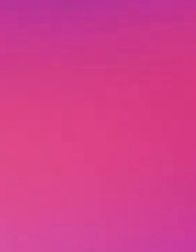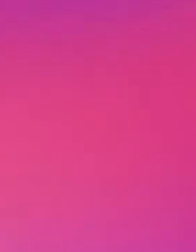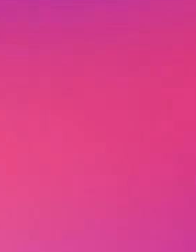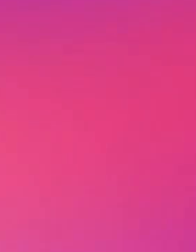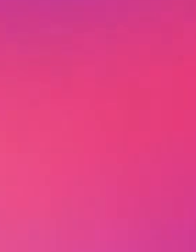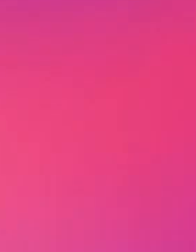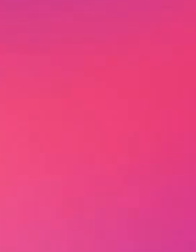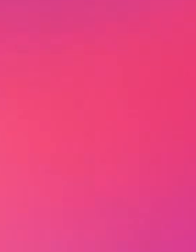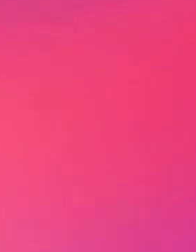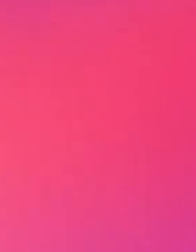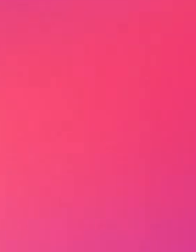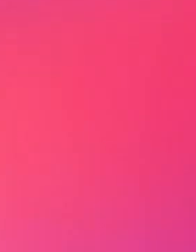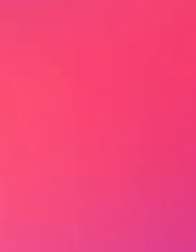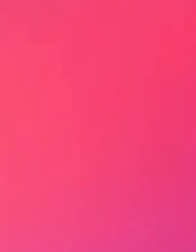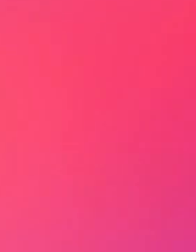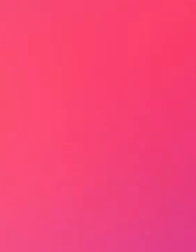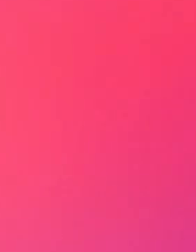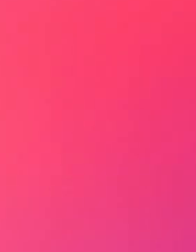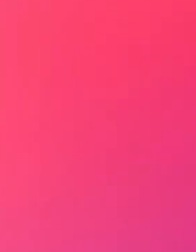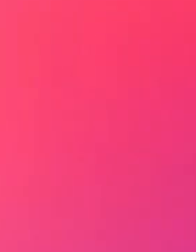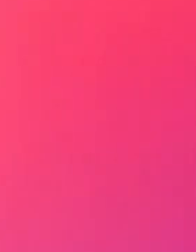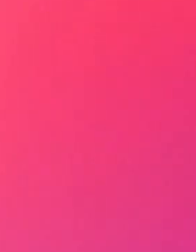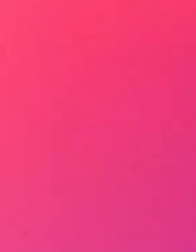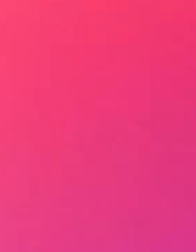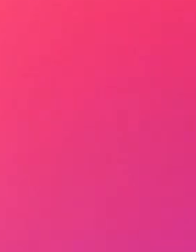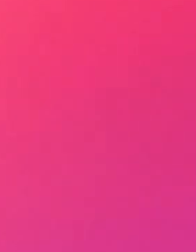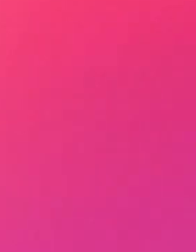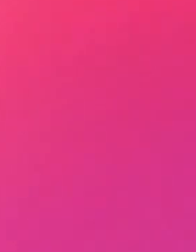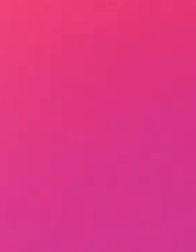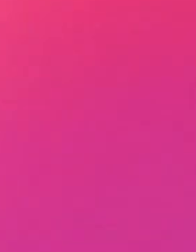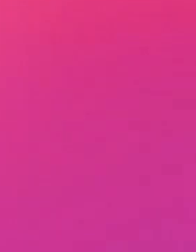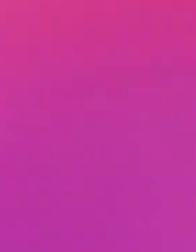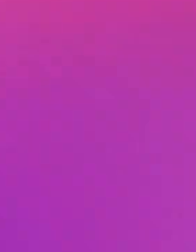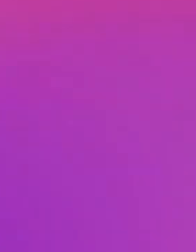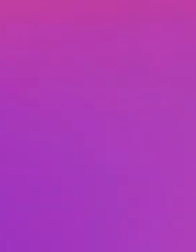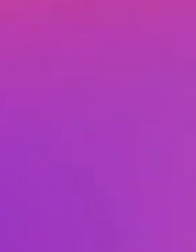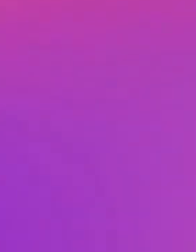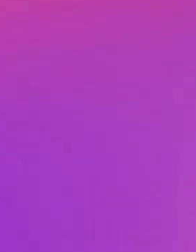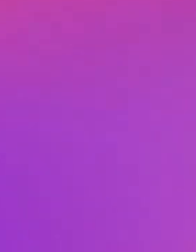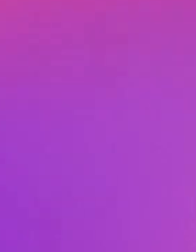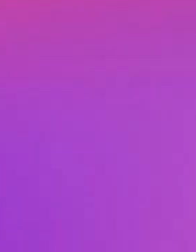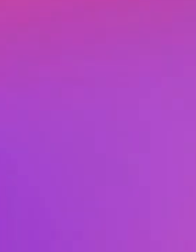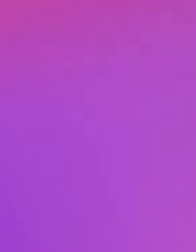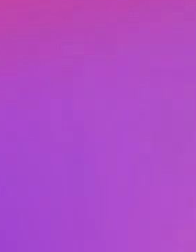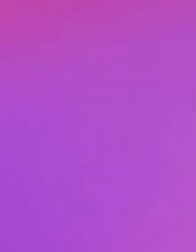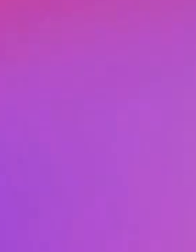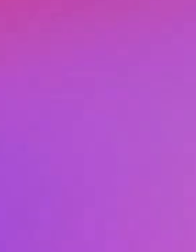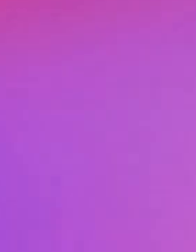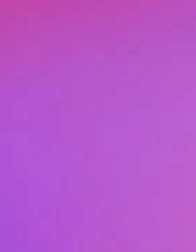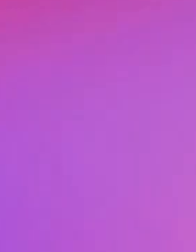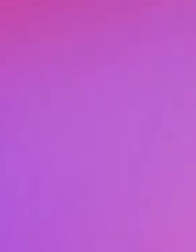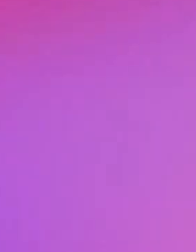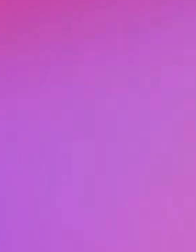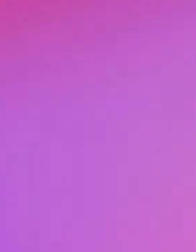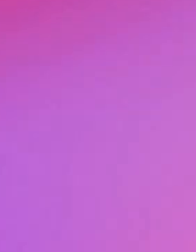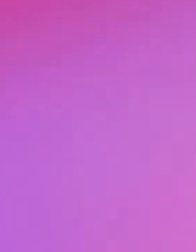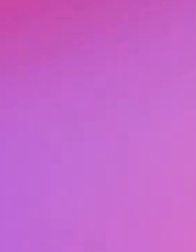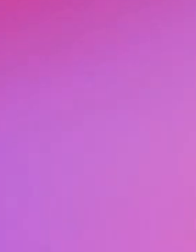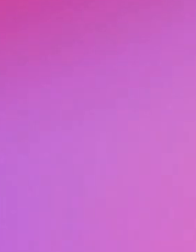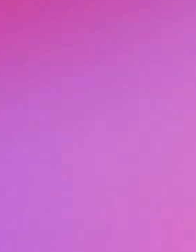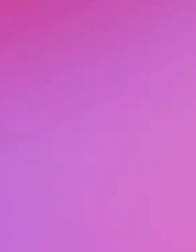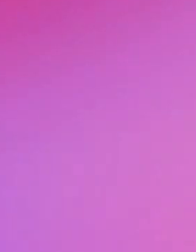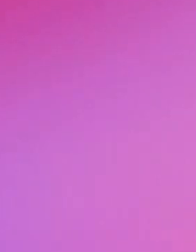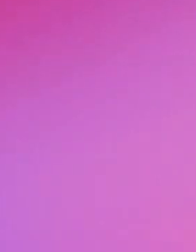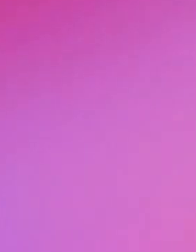es el 5536-01-7123. Si requieres consultar los